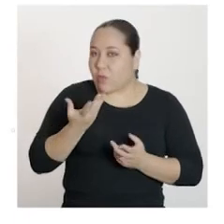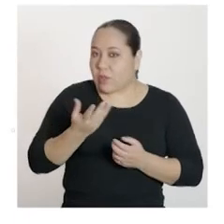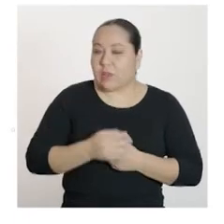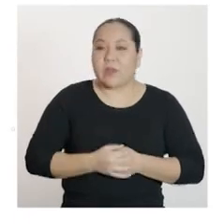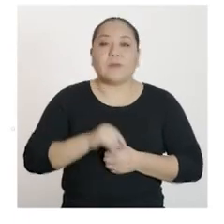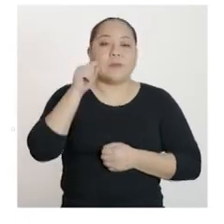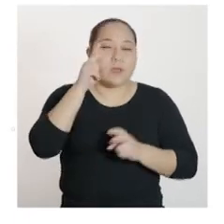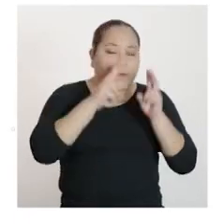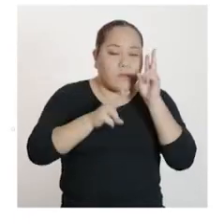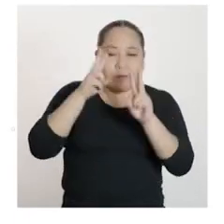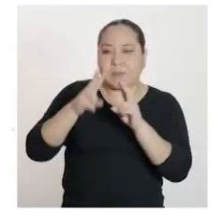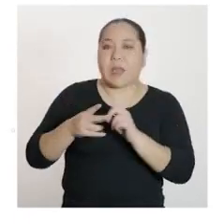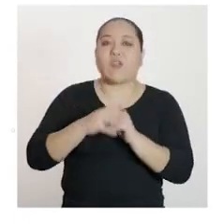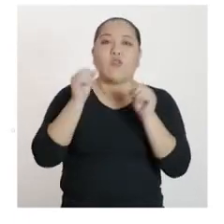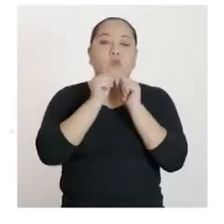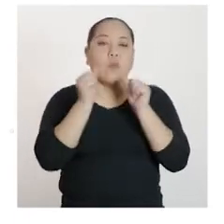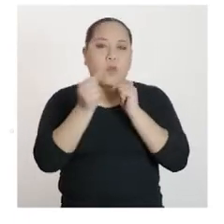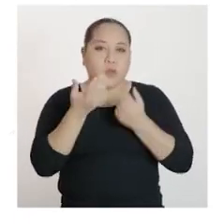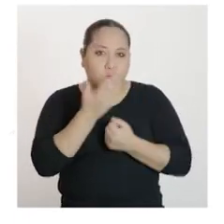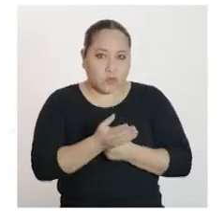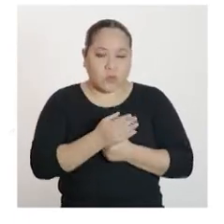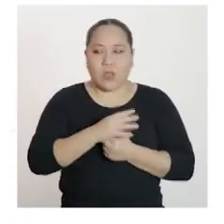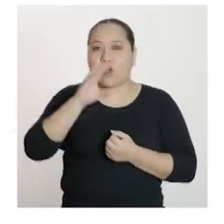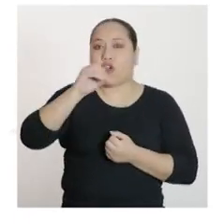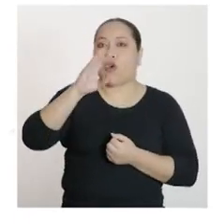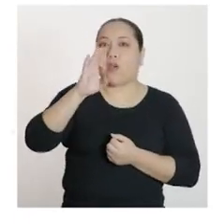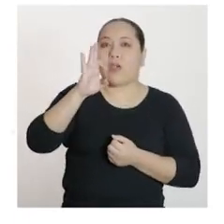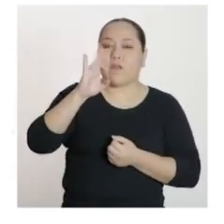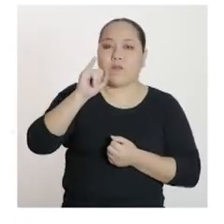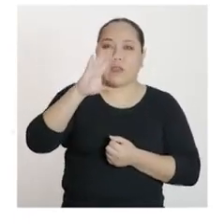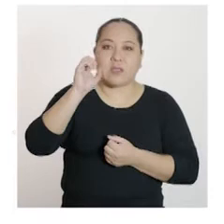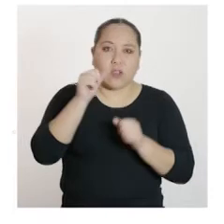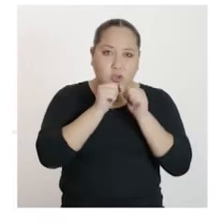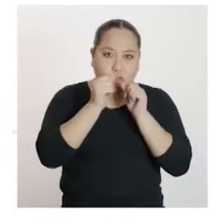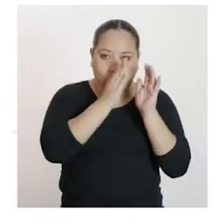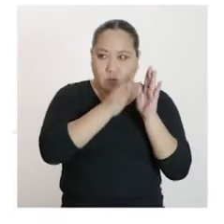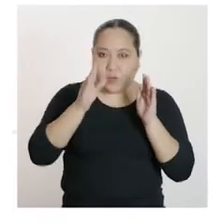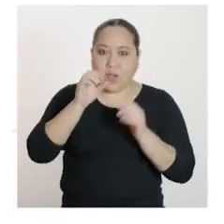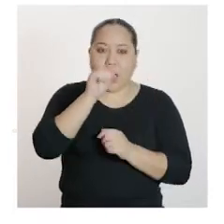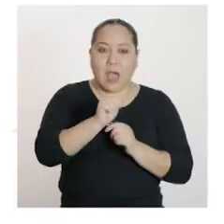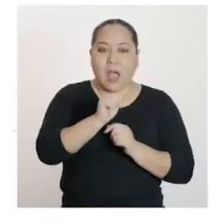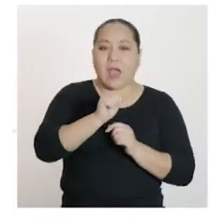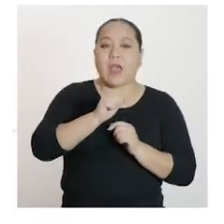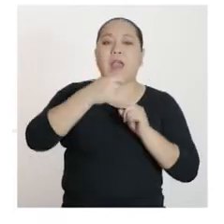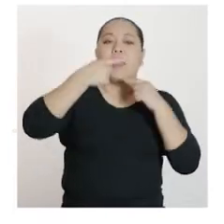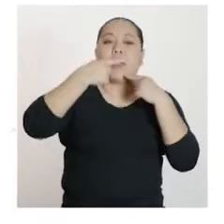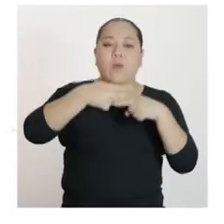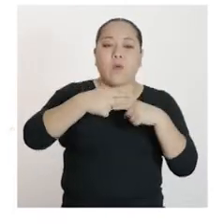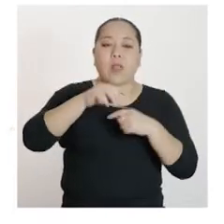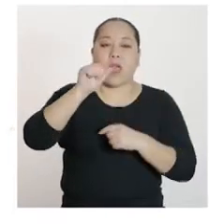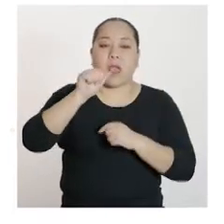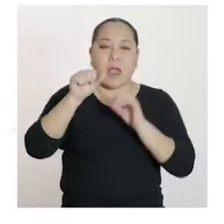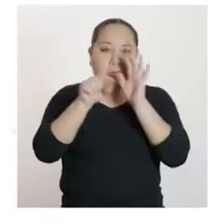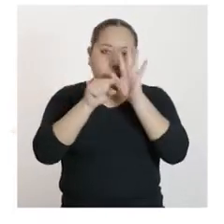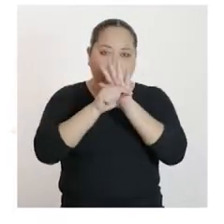se identifican los valores de los coeficientes, siendo estos a igual a negativo 20,